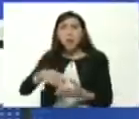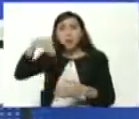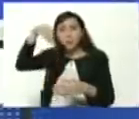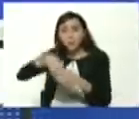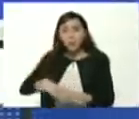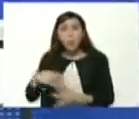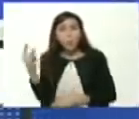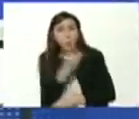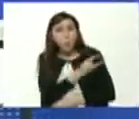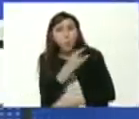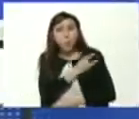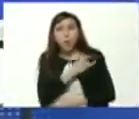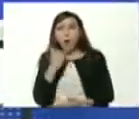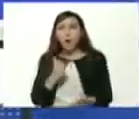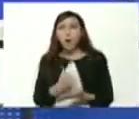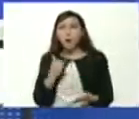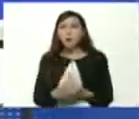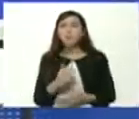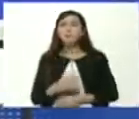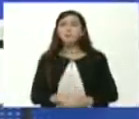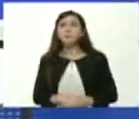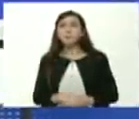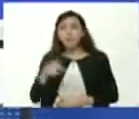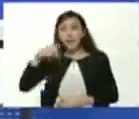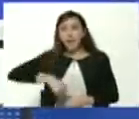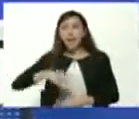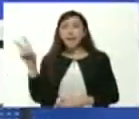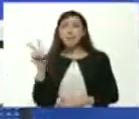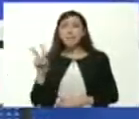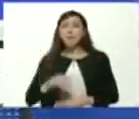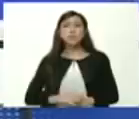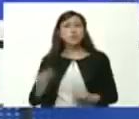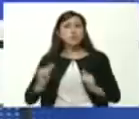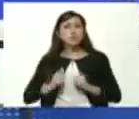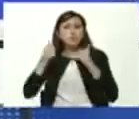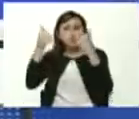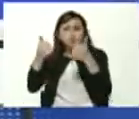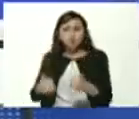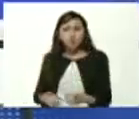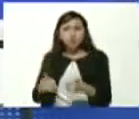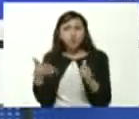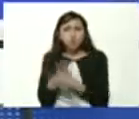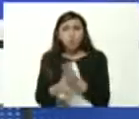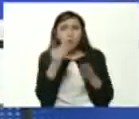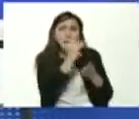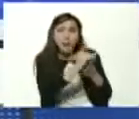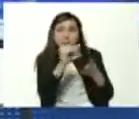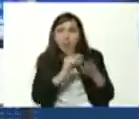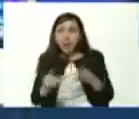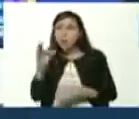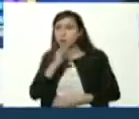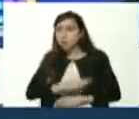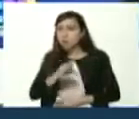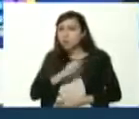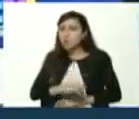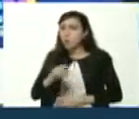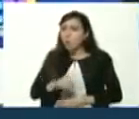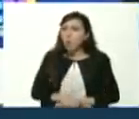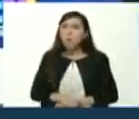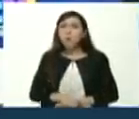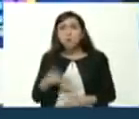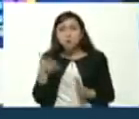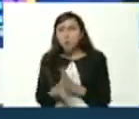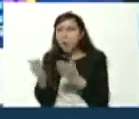instituciones de educación universitaria del país iniciaron la carga de sus datos socioeconómicos y opciones de